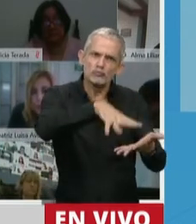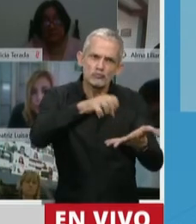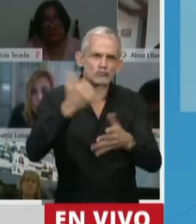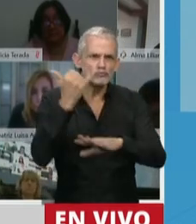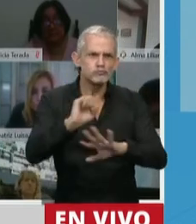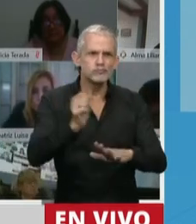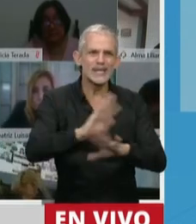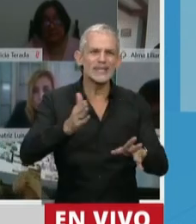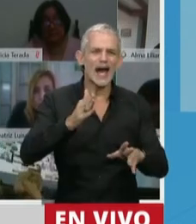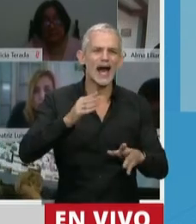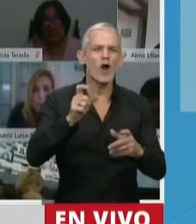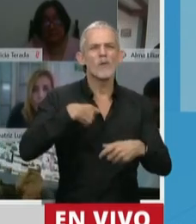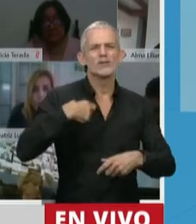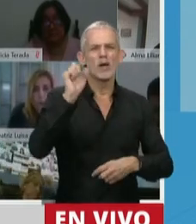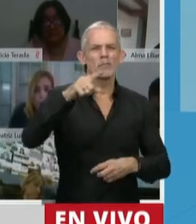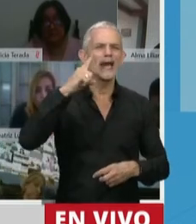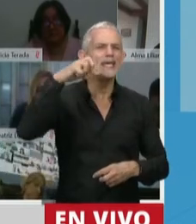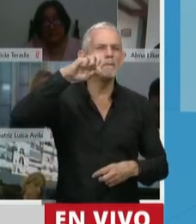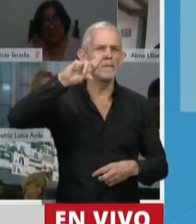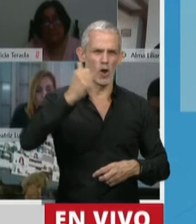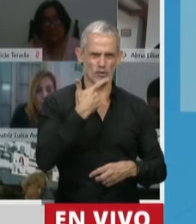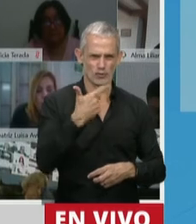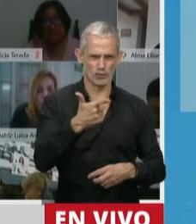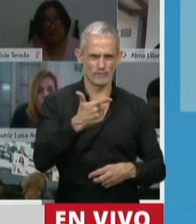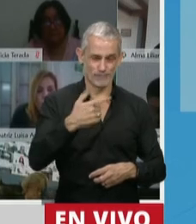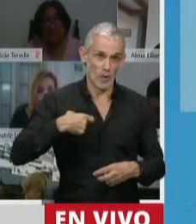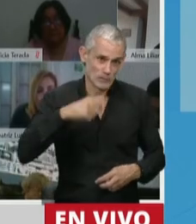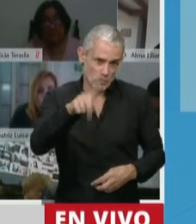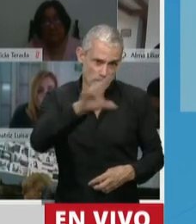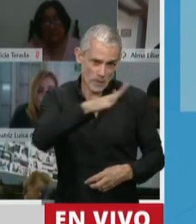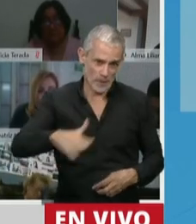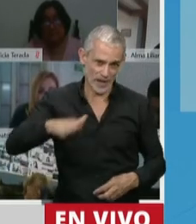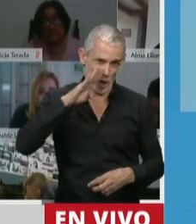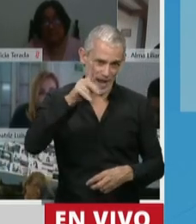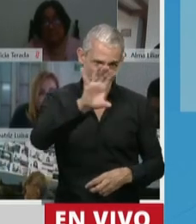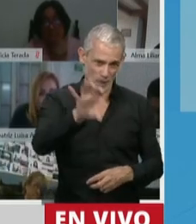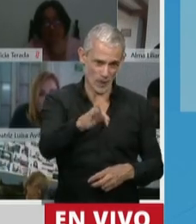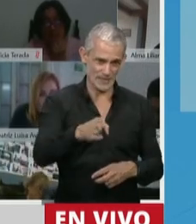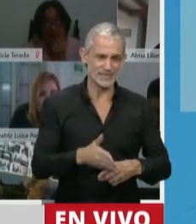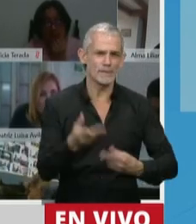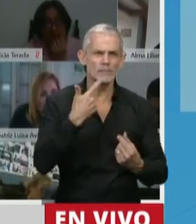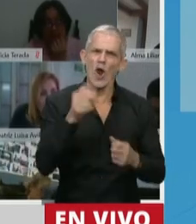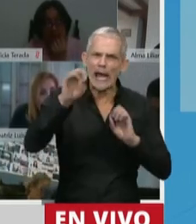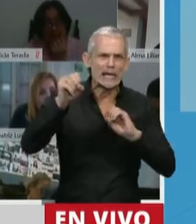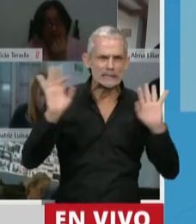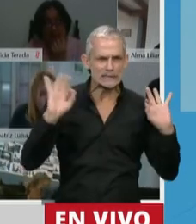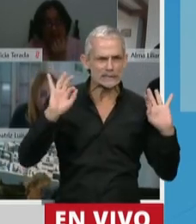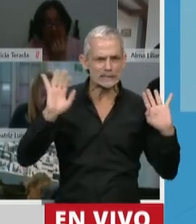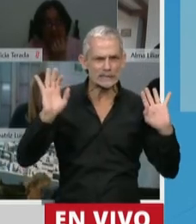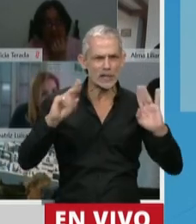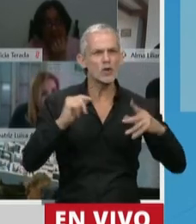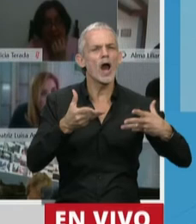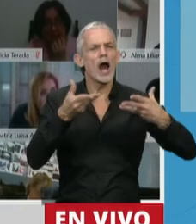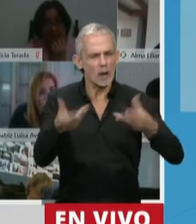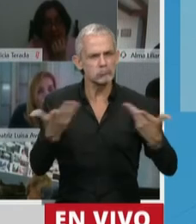través de la obra social IPROS, que es la obra social de la provincia. Y lo hago en función, no de la crítica, sino en el